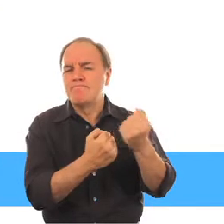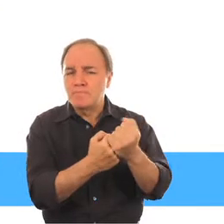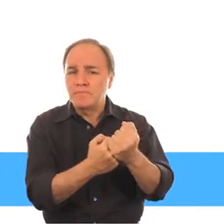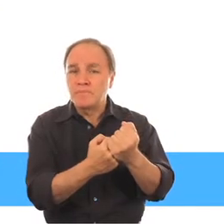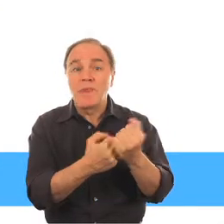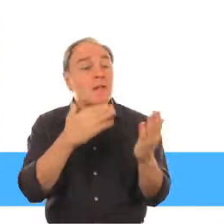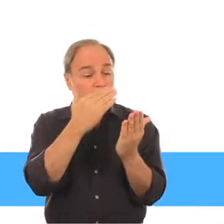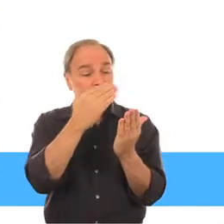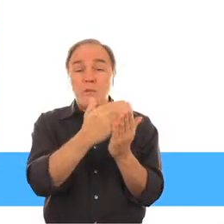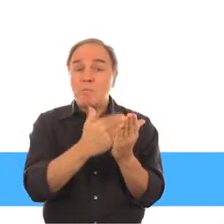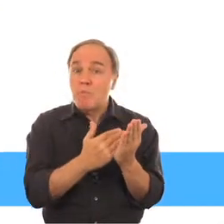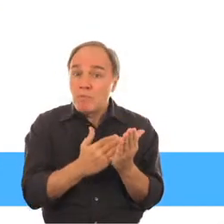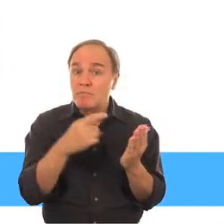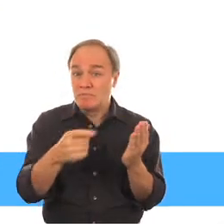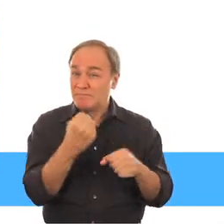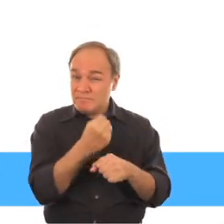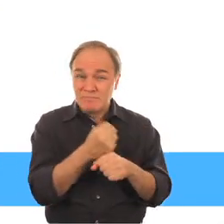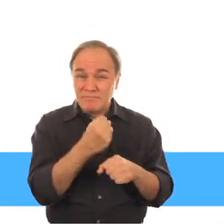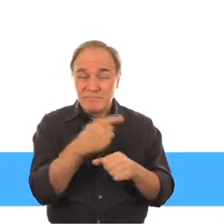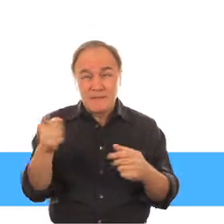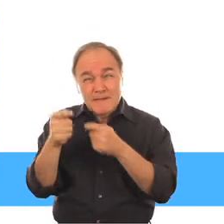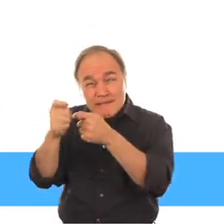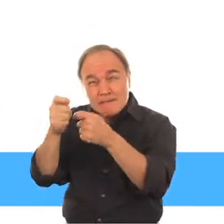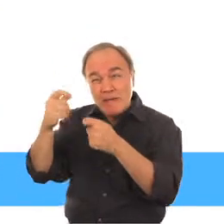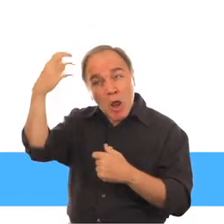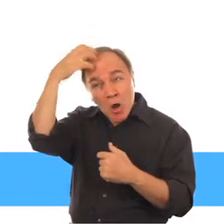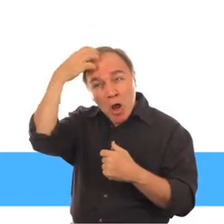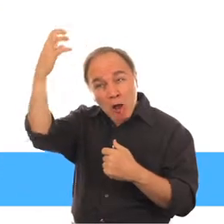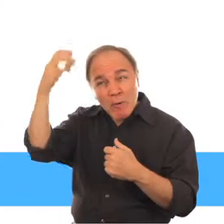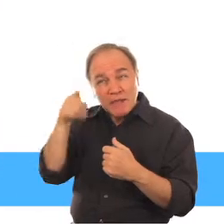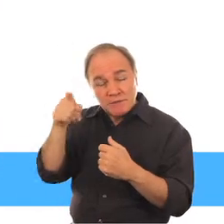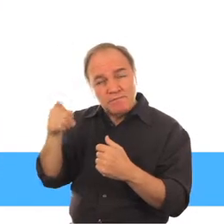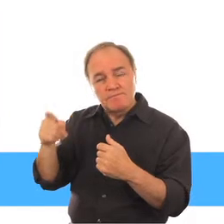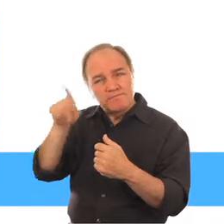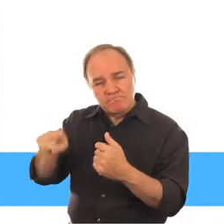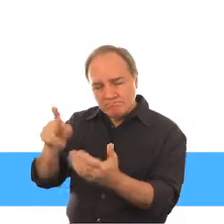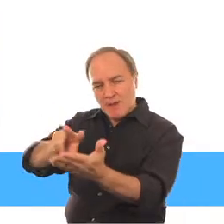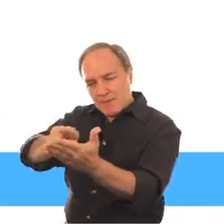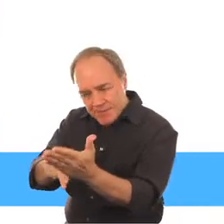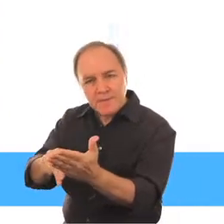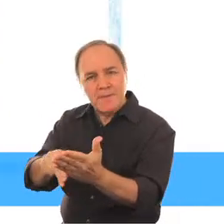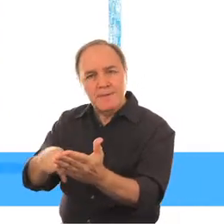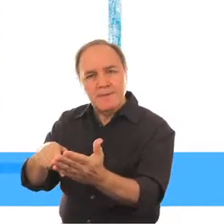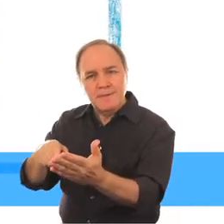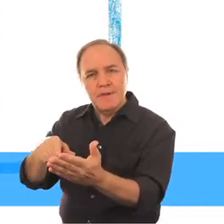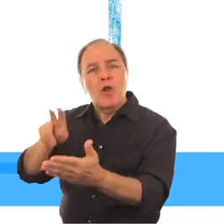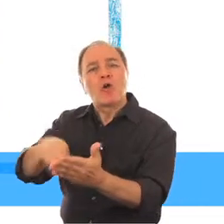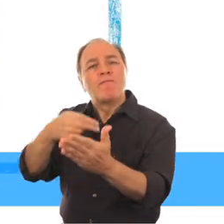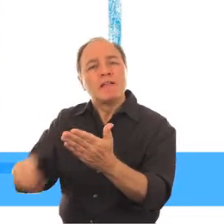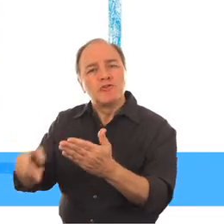del Empleo, Almacenamiento, Producción y Transferencia de Minas Antipersonal e Instrumentos Jurídicos Relacionados 3.